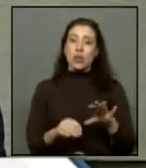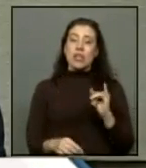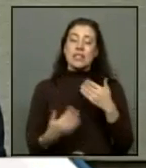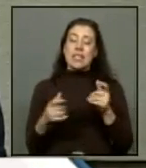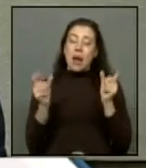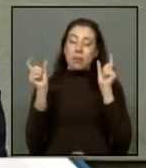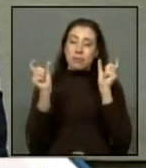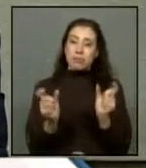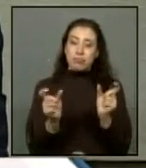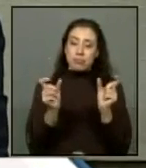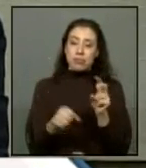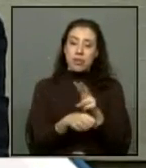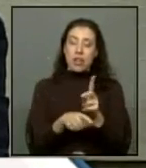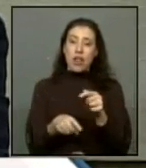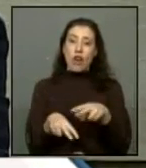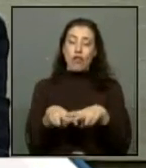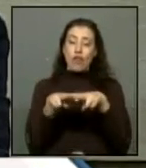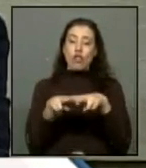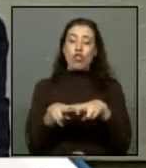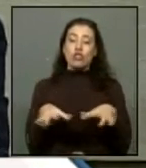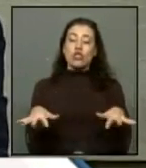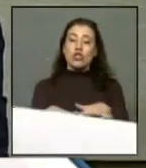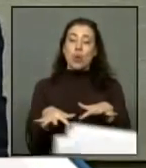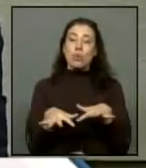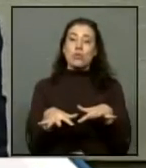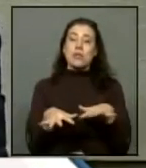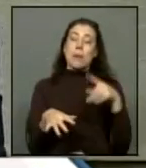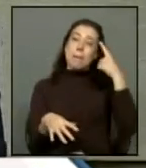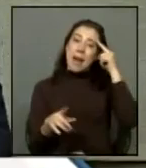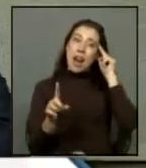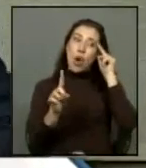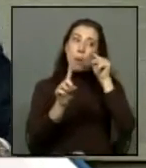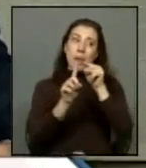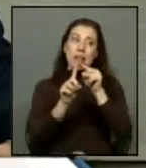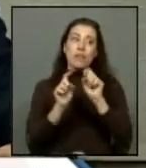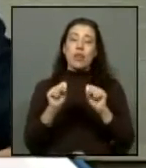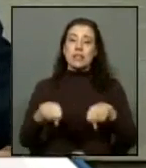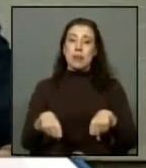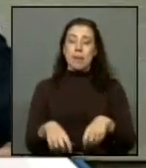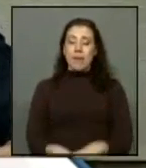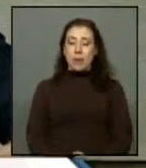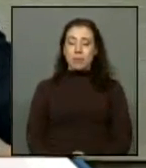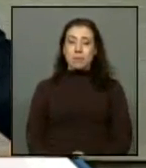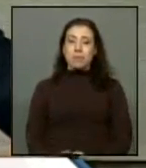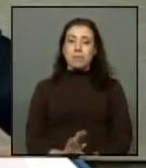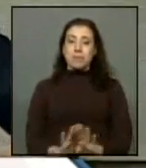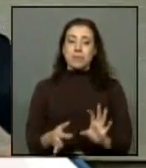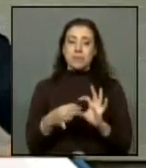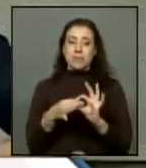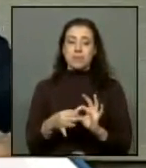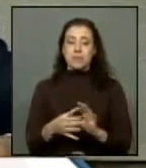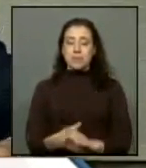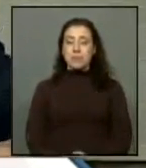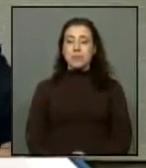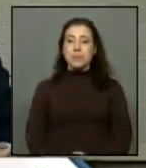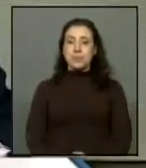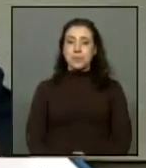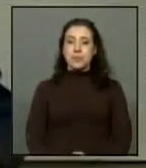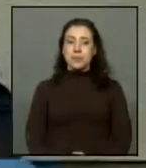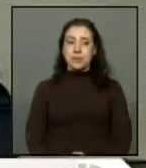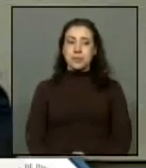fiscalizado que dichos recursos se utilicen en el fin para lo cual se aprobaron. He dicho, muchas gracias, señora Presidenta.